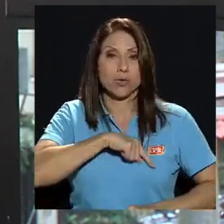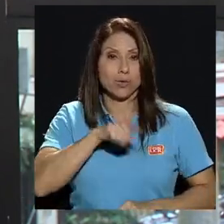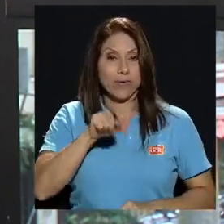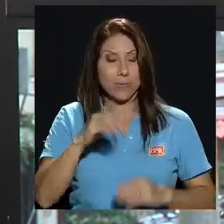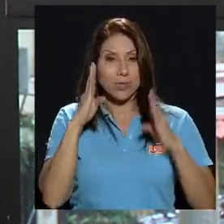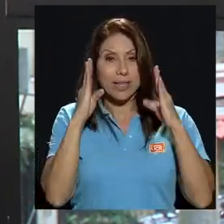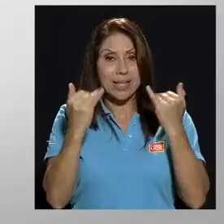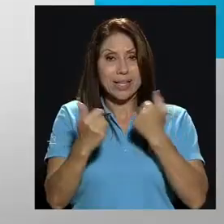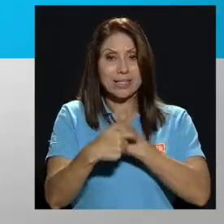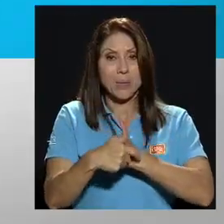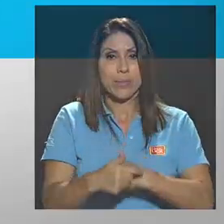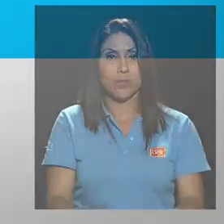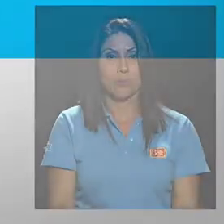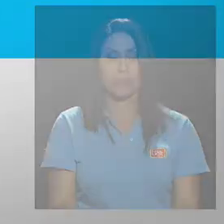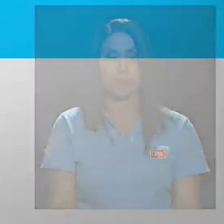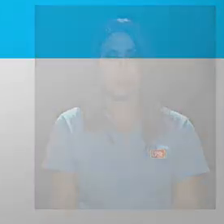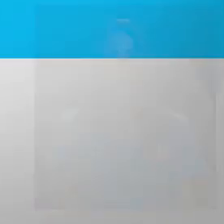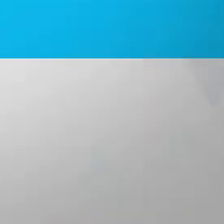atender en este momento